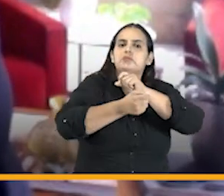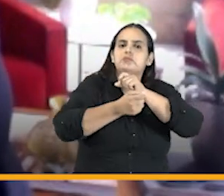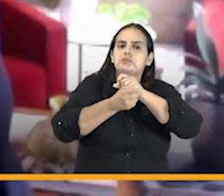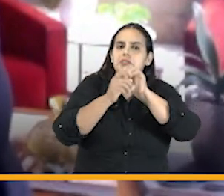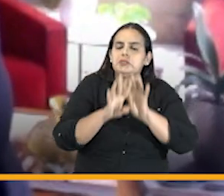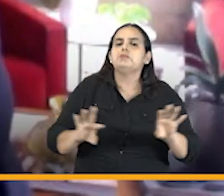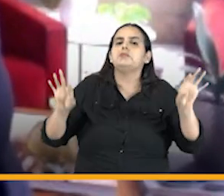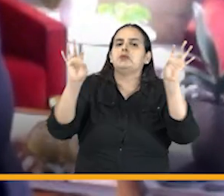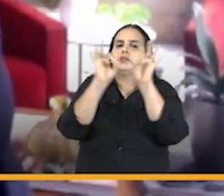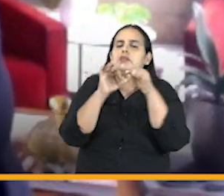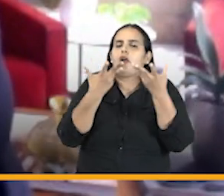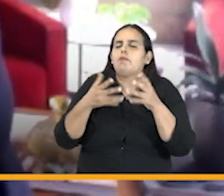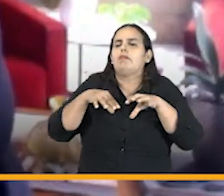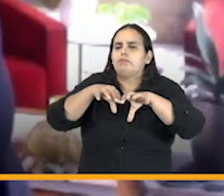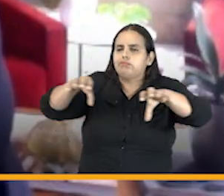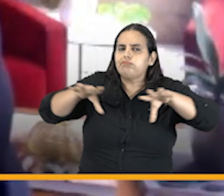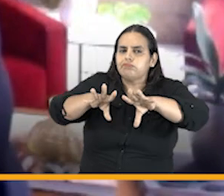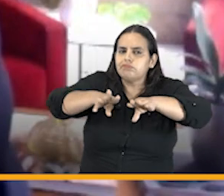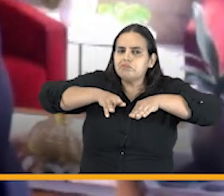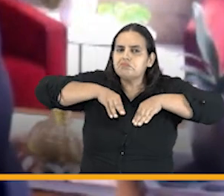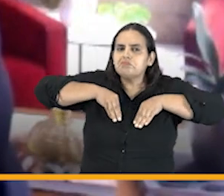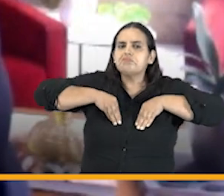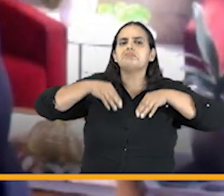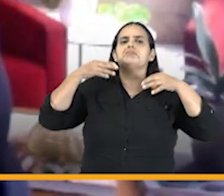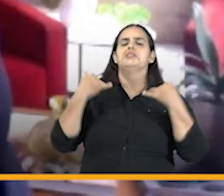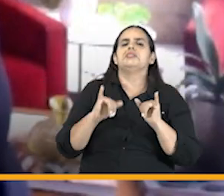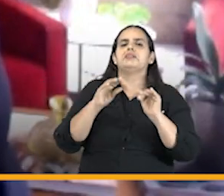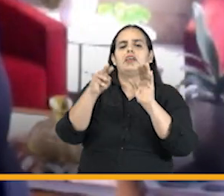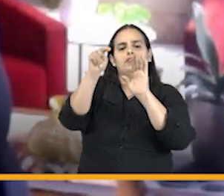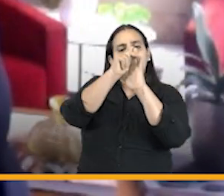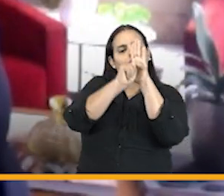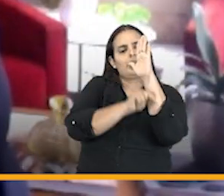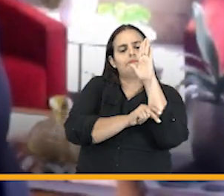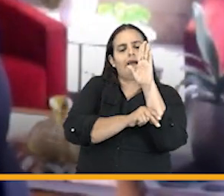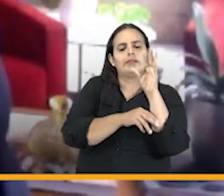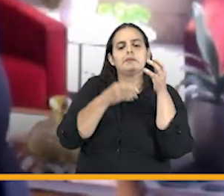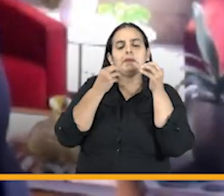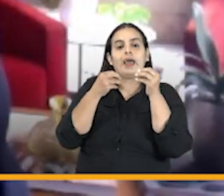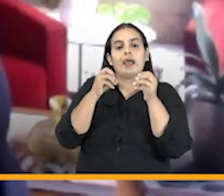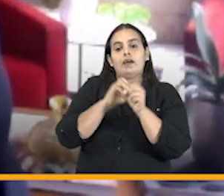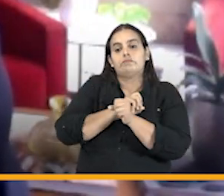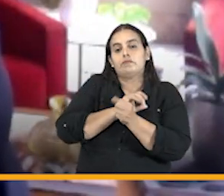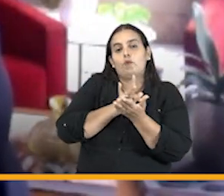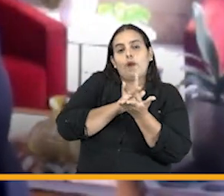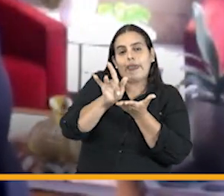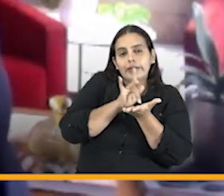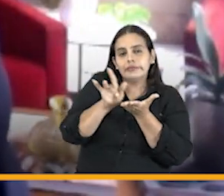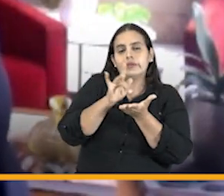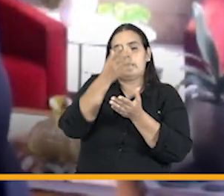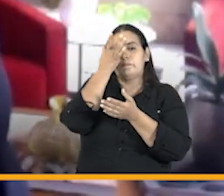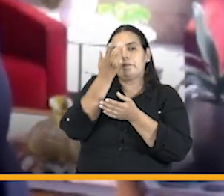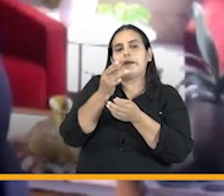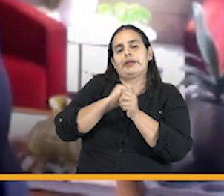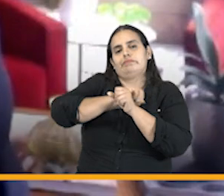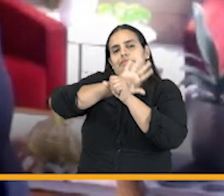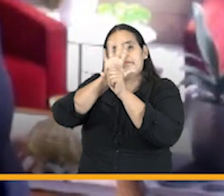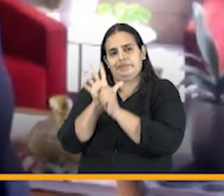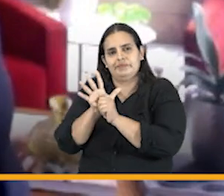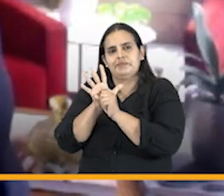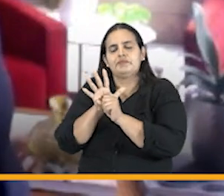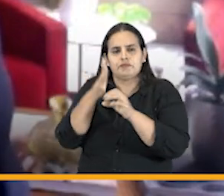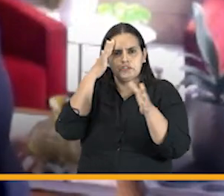litigiosos adoptados con las normas de la emergencia ocasionada por la pandemia